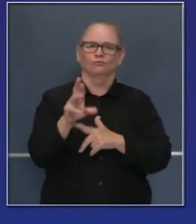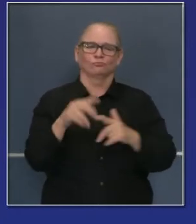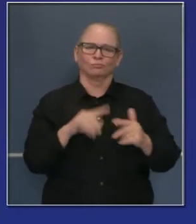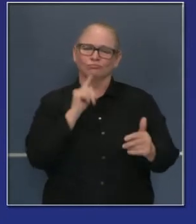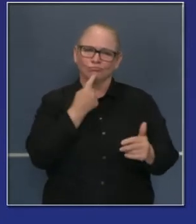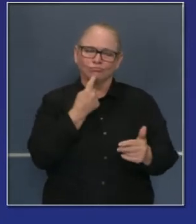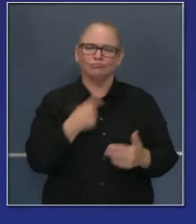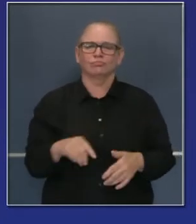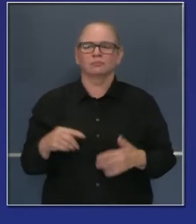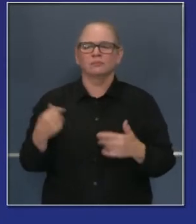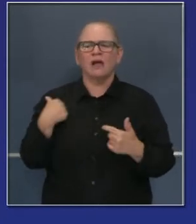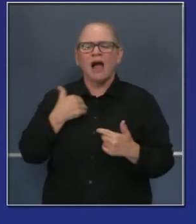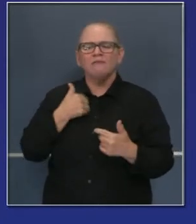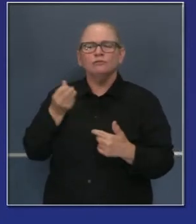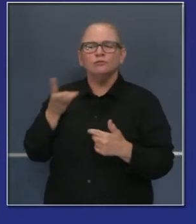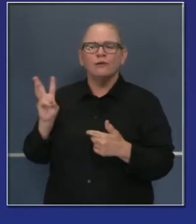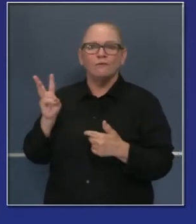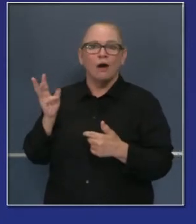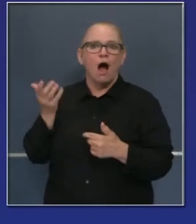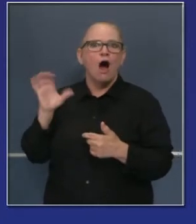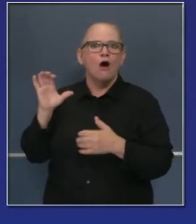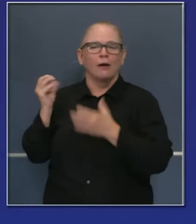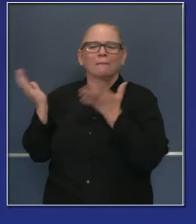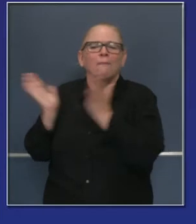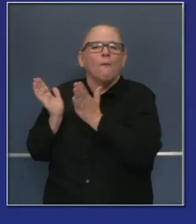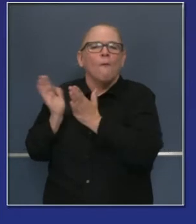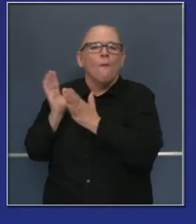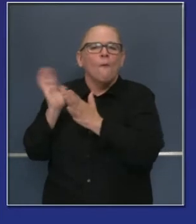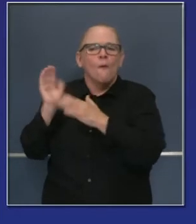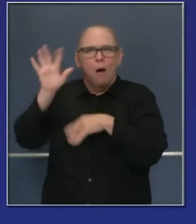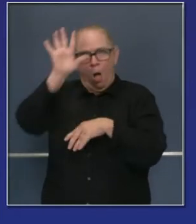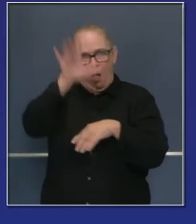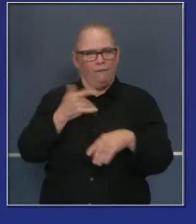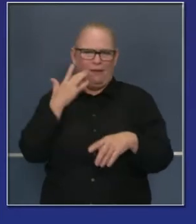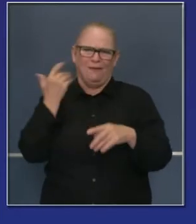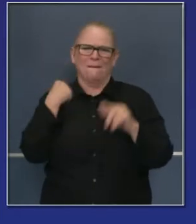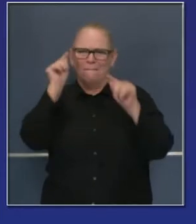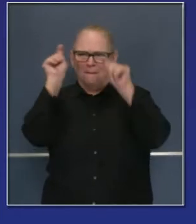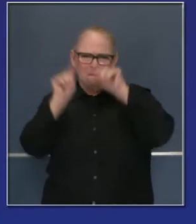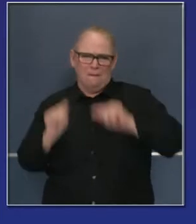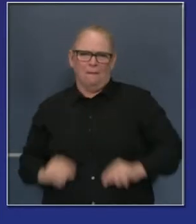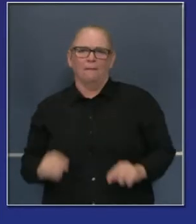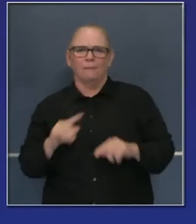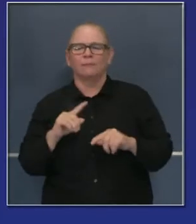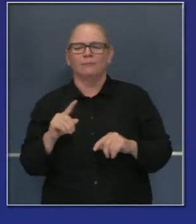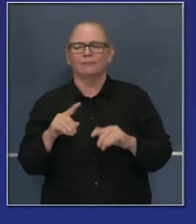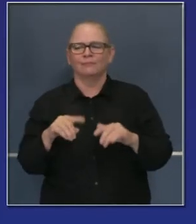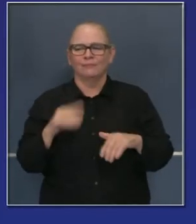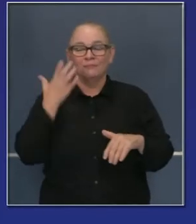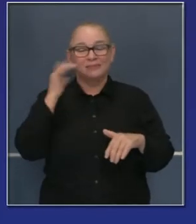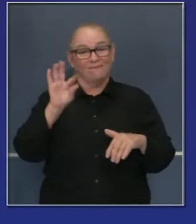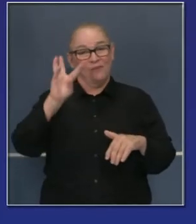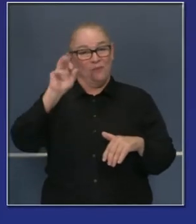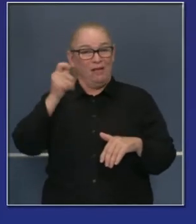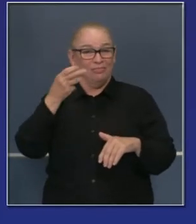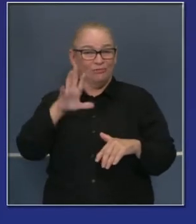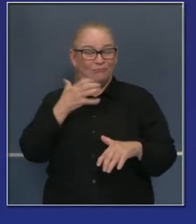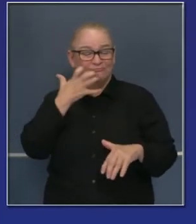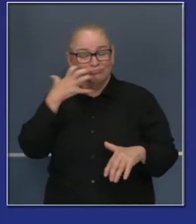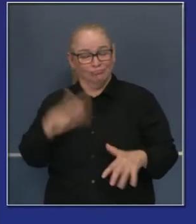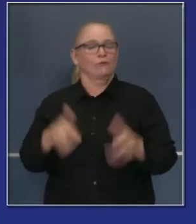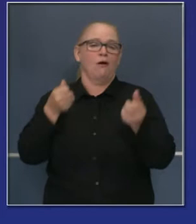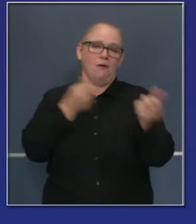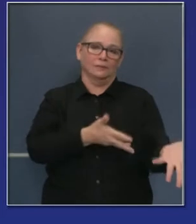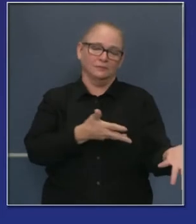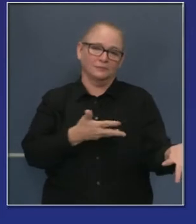Que realmente son cientos de incendios a través del estado por esta extraordinaria situación de clima que